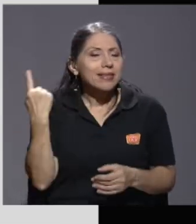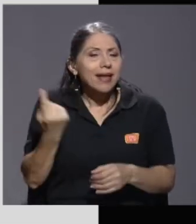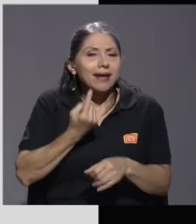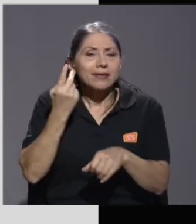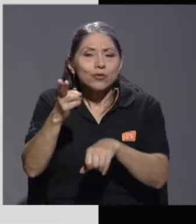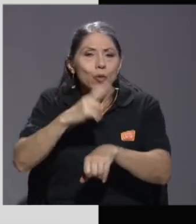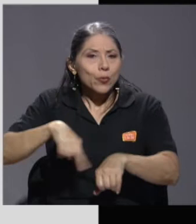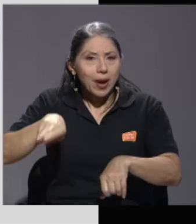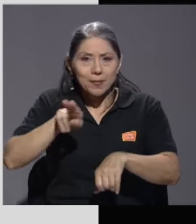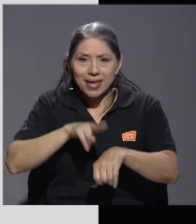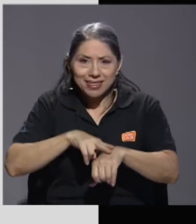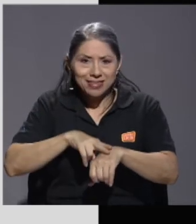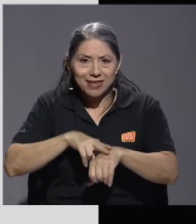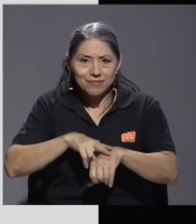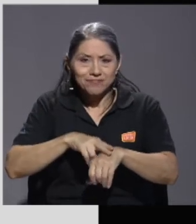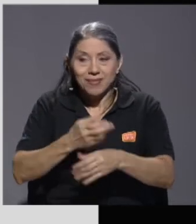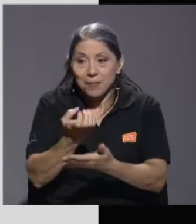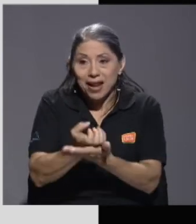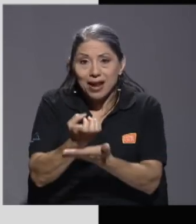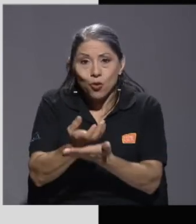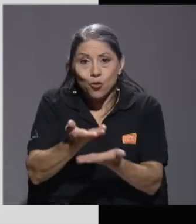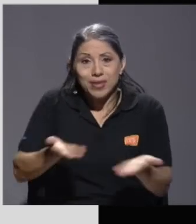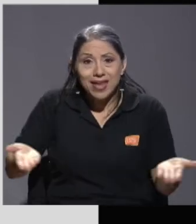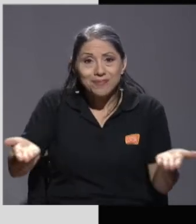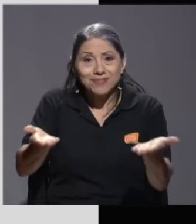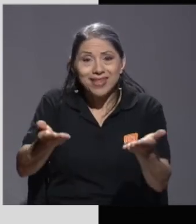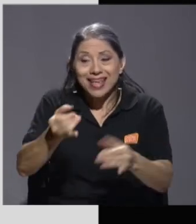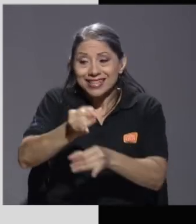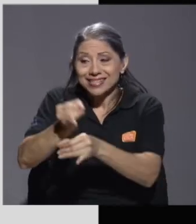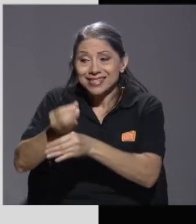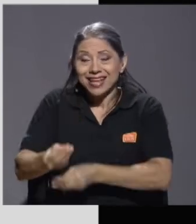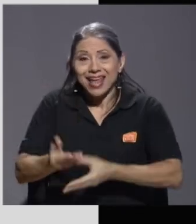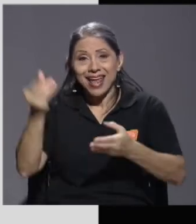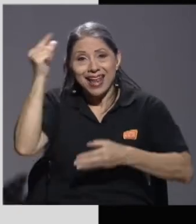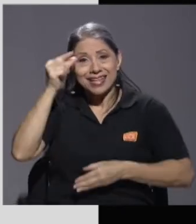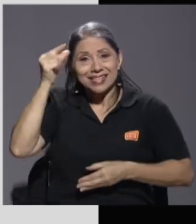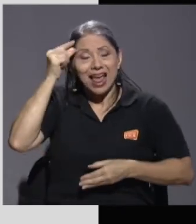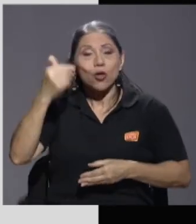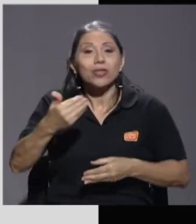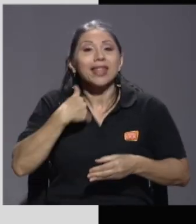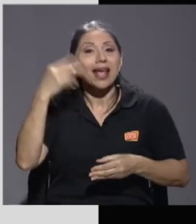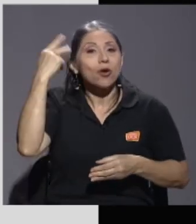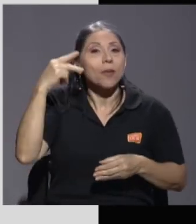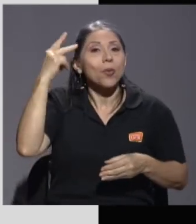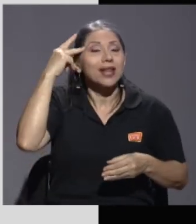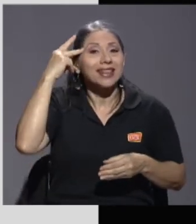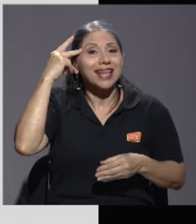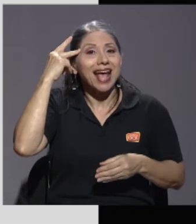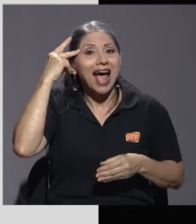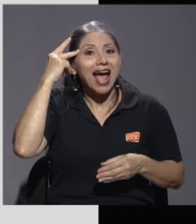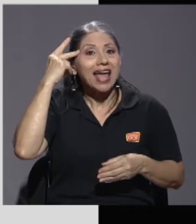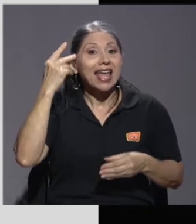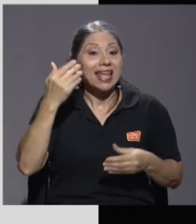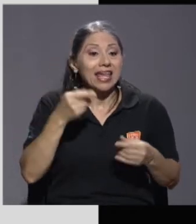en macroeconomía es tener que el Estado tenga una política anticíclica, que cuando hay crisis gaste más, que cuando